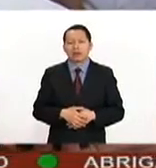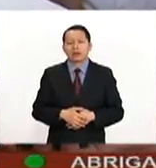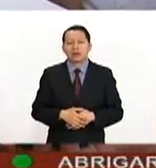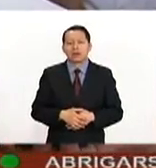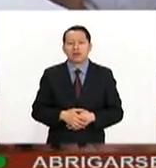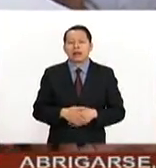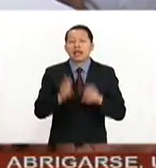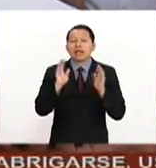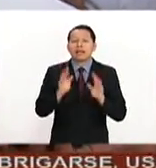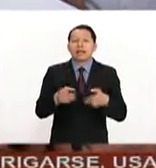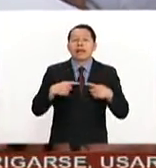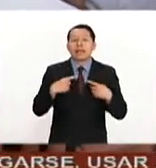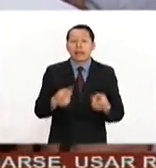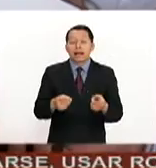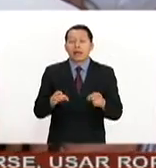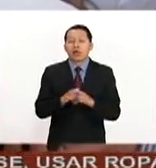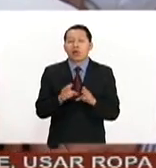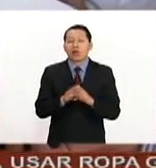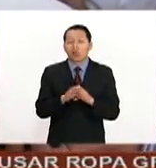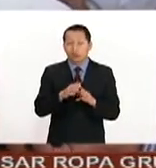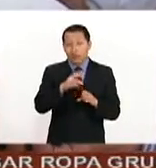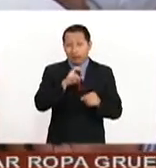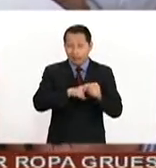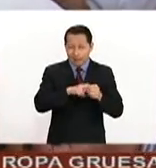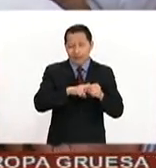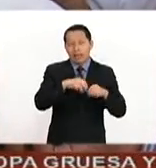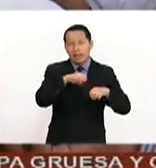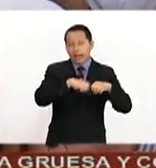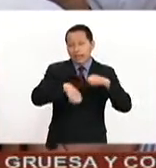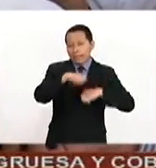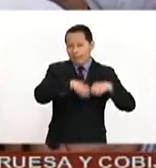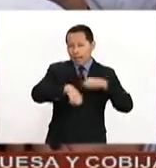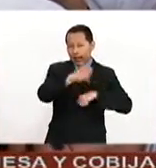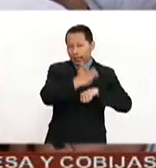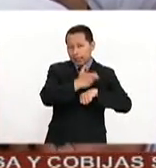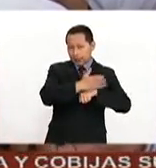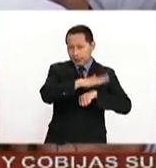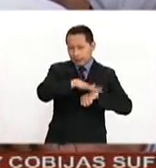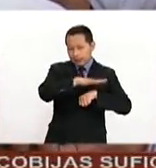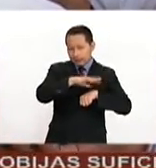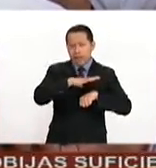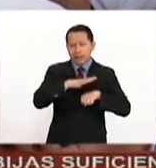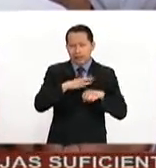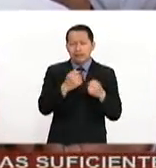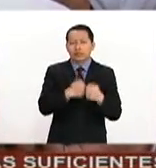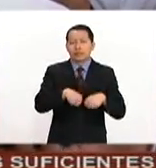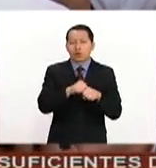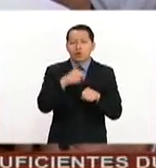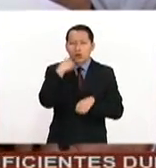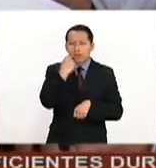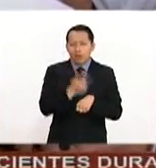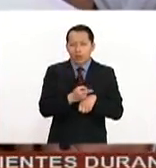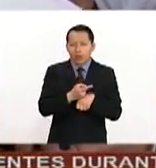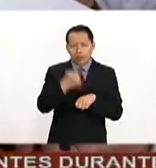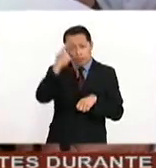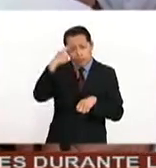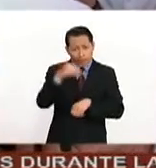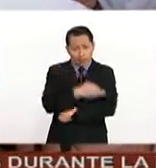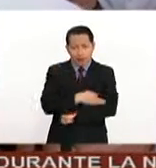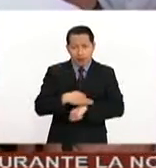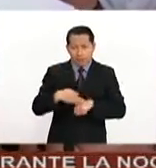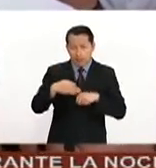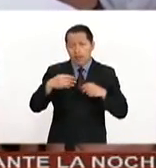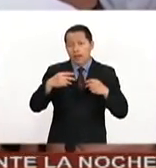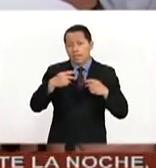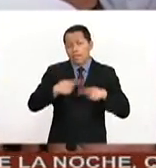Estamos ya ofreciendo en los propios consulados el seguro voluntario para las familias de los